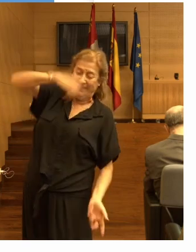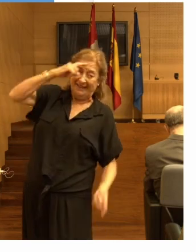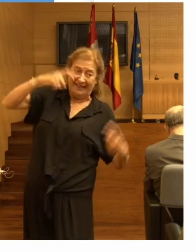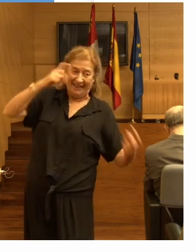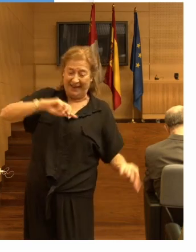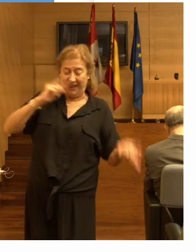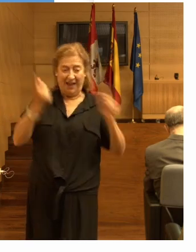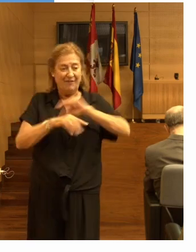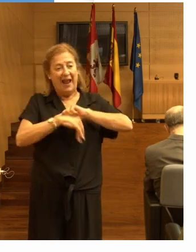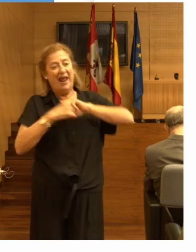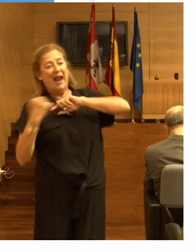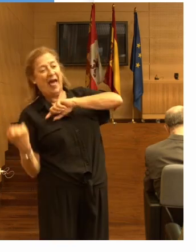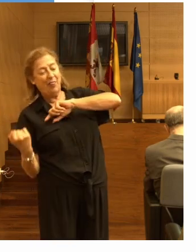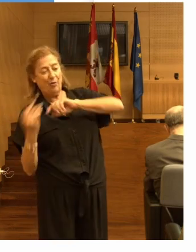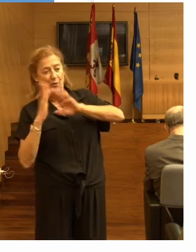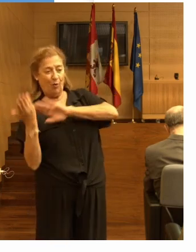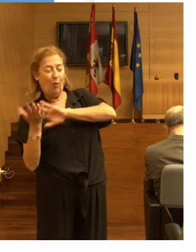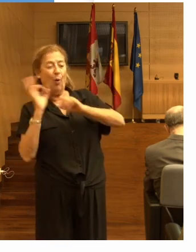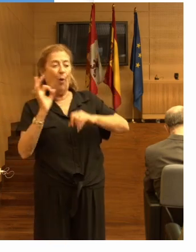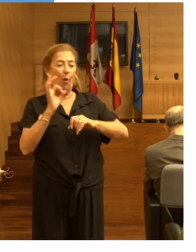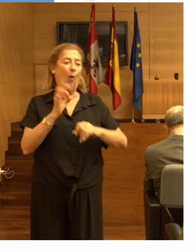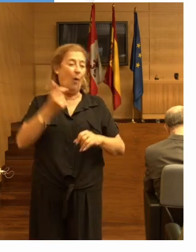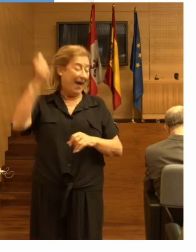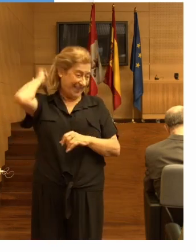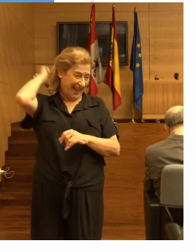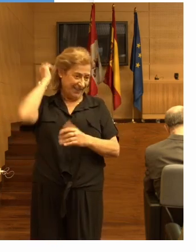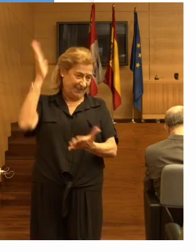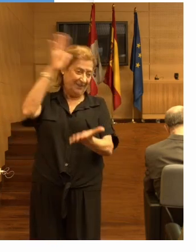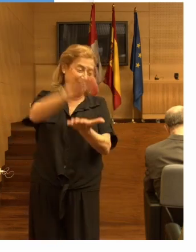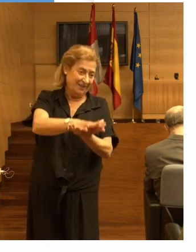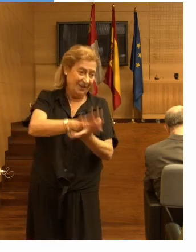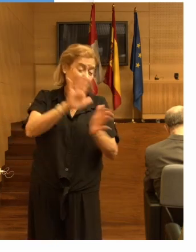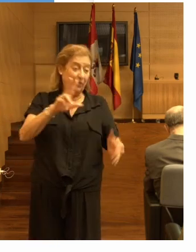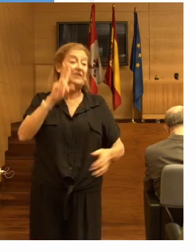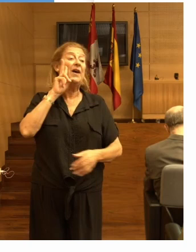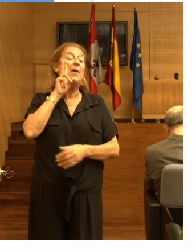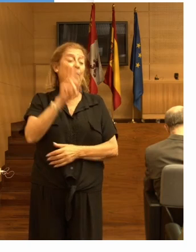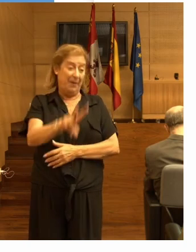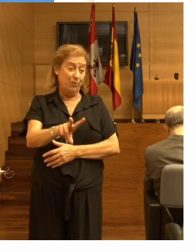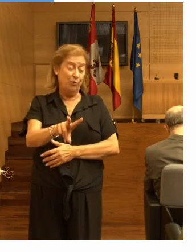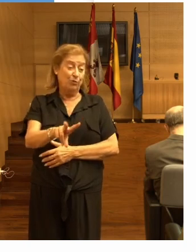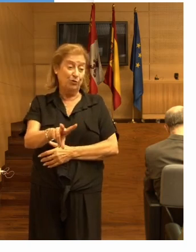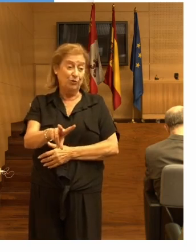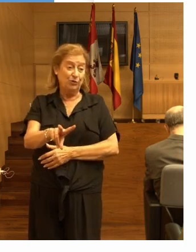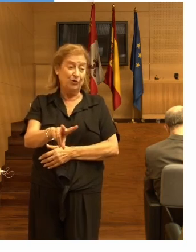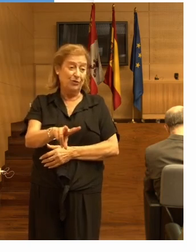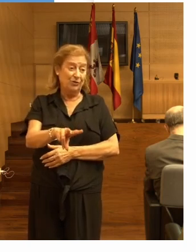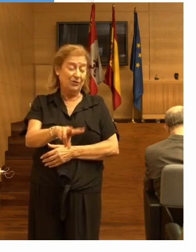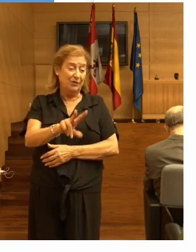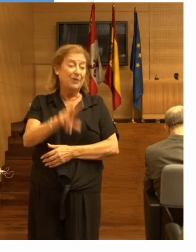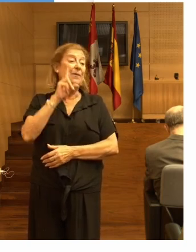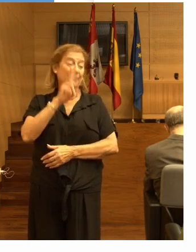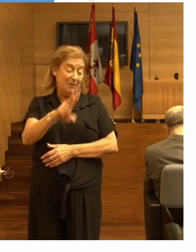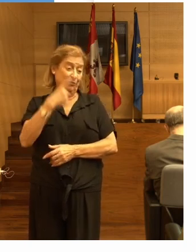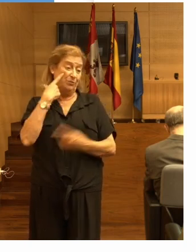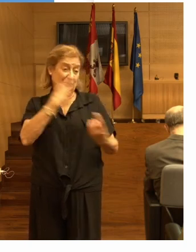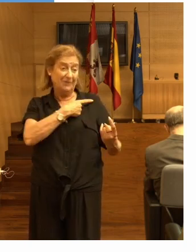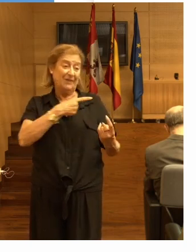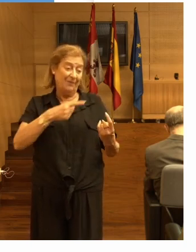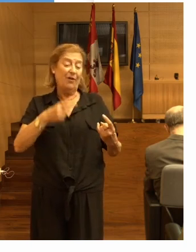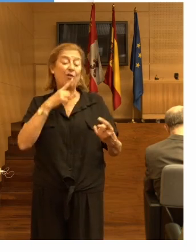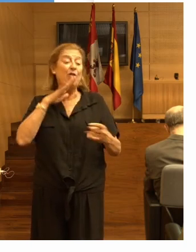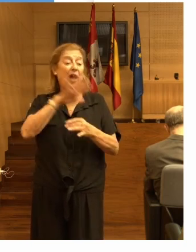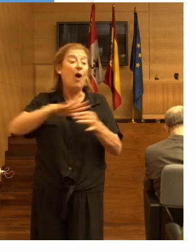de lado o por la parte de atrás. Entonces vemos cómo se refleja esto en la